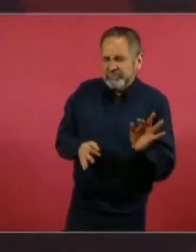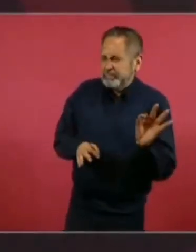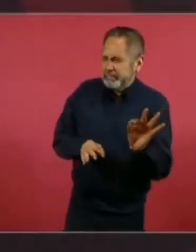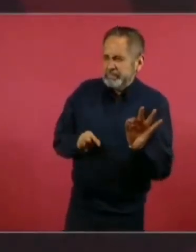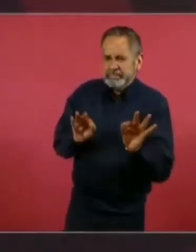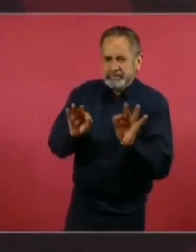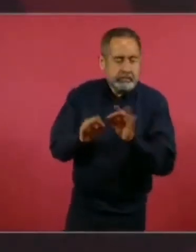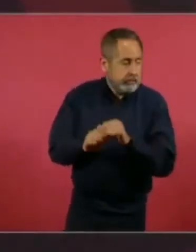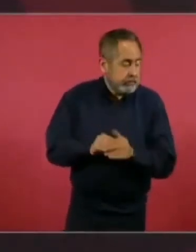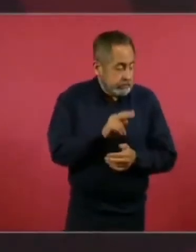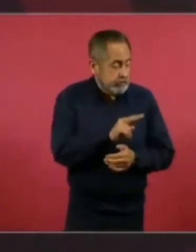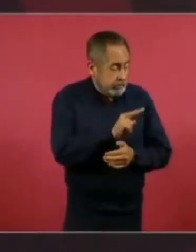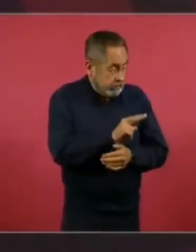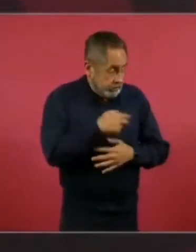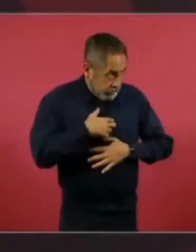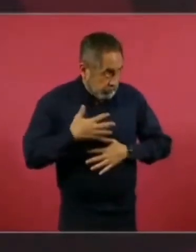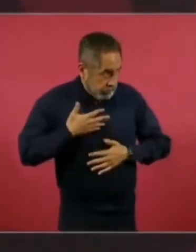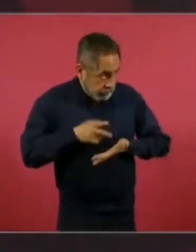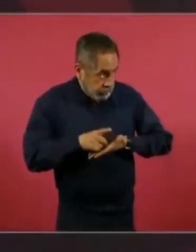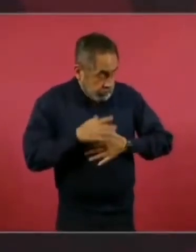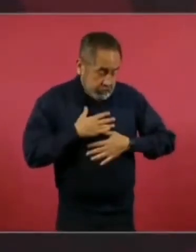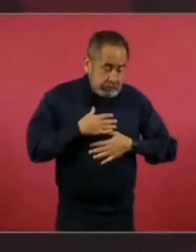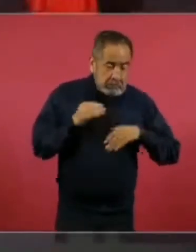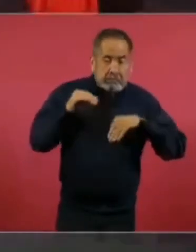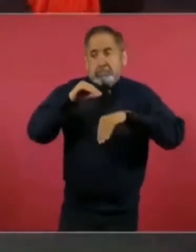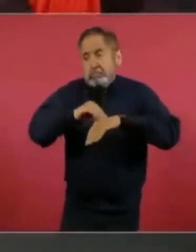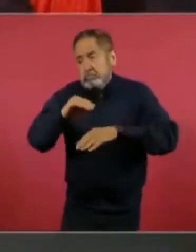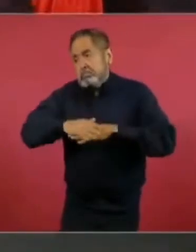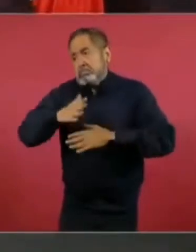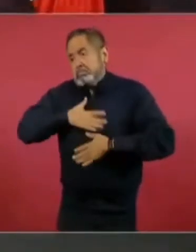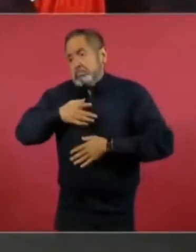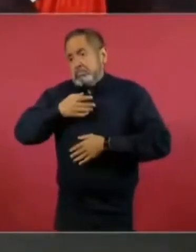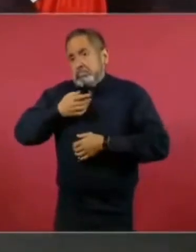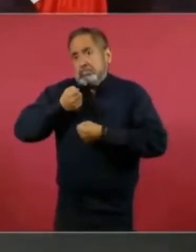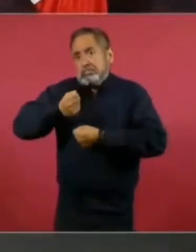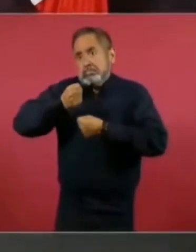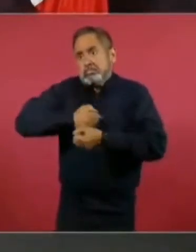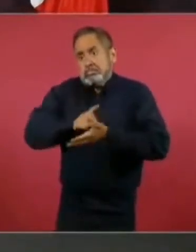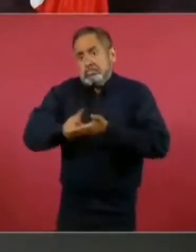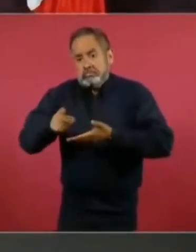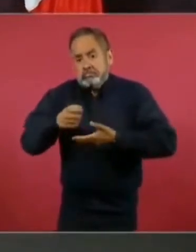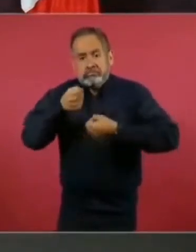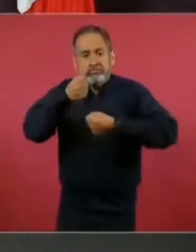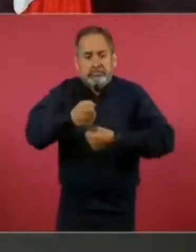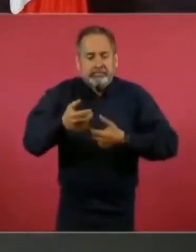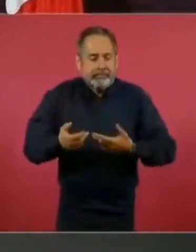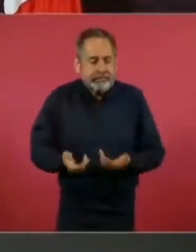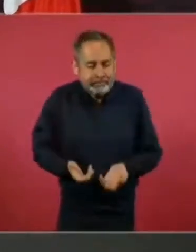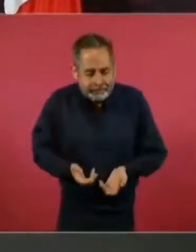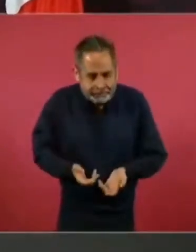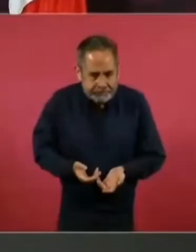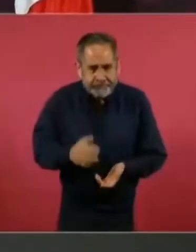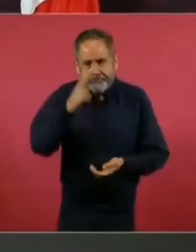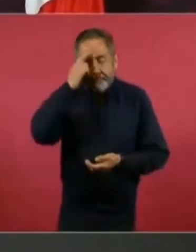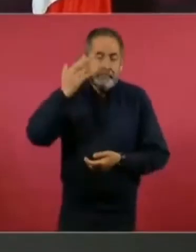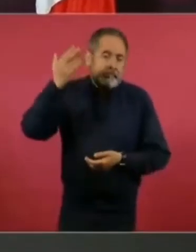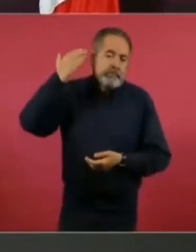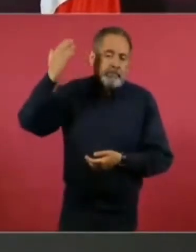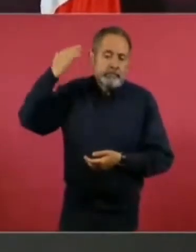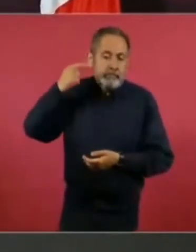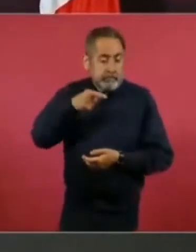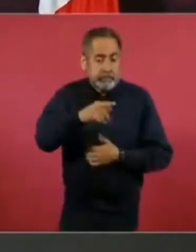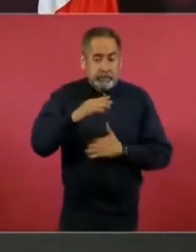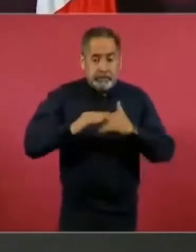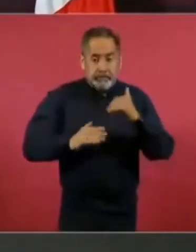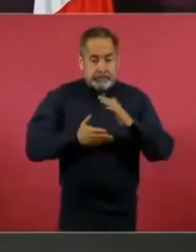cierta gente, no a todos, campesinos de que no fueron indemnizados cuando